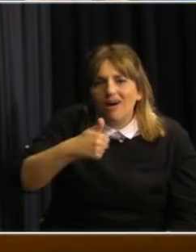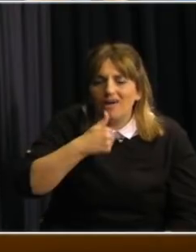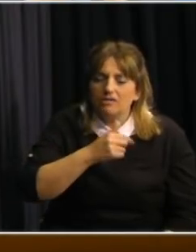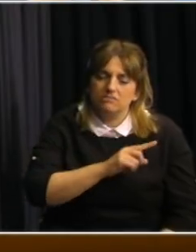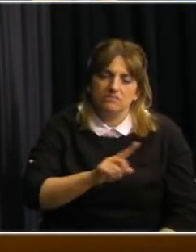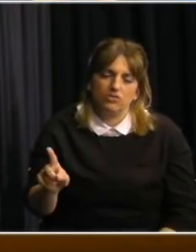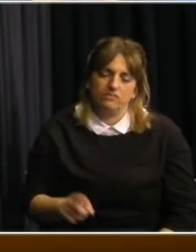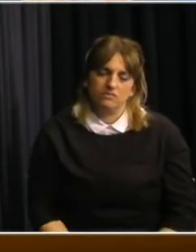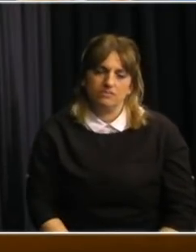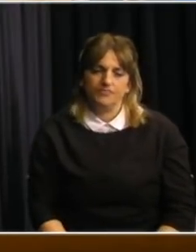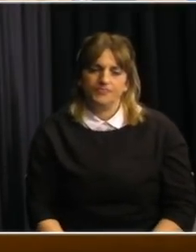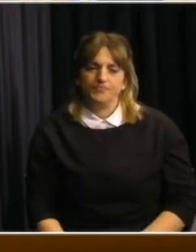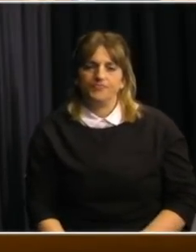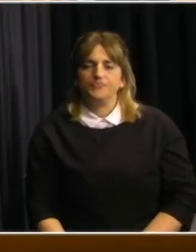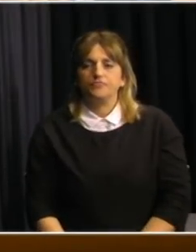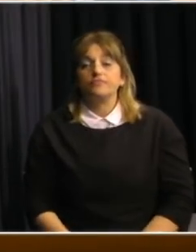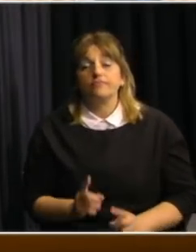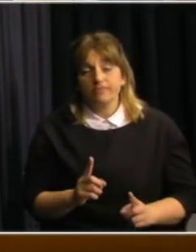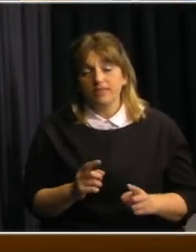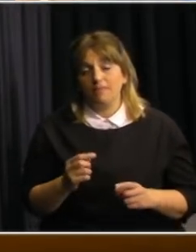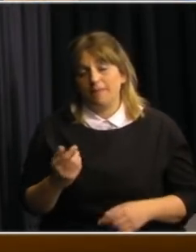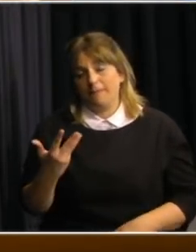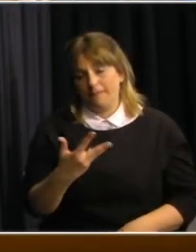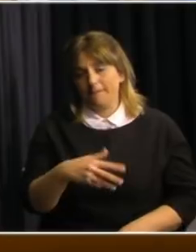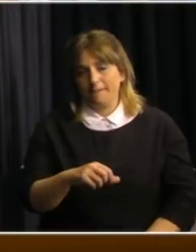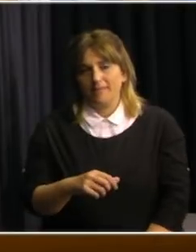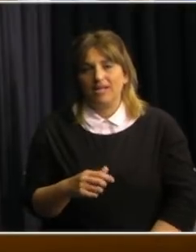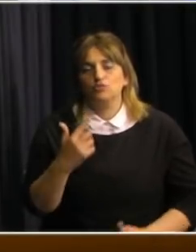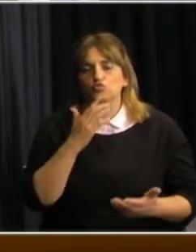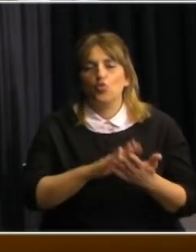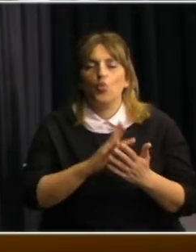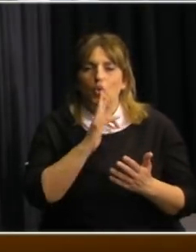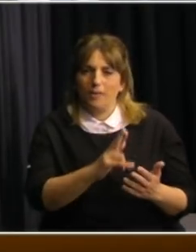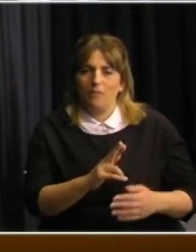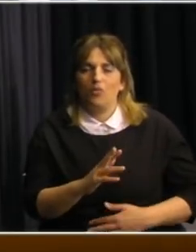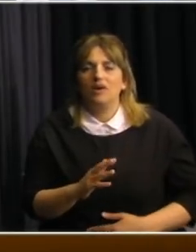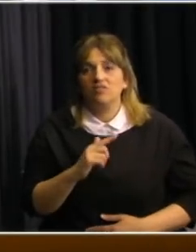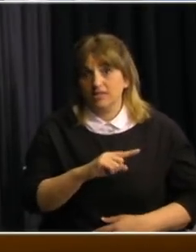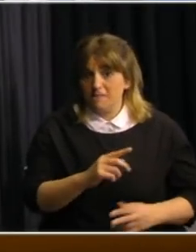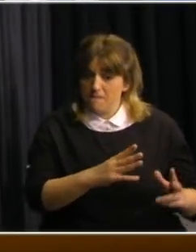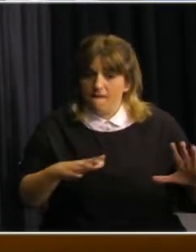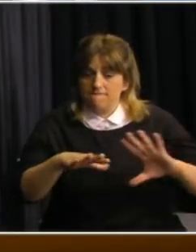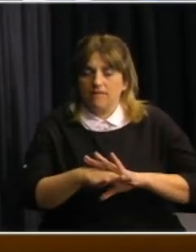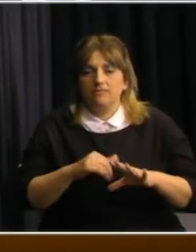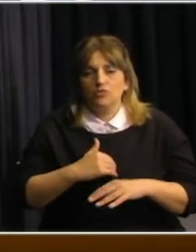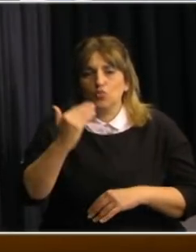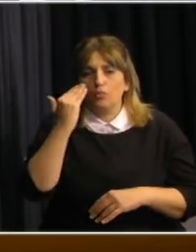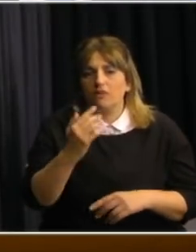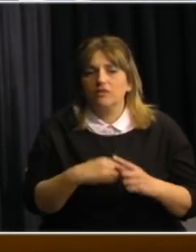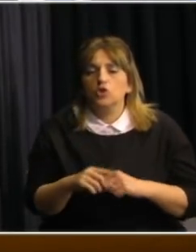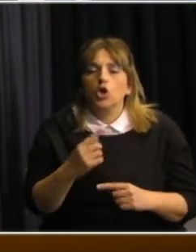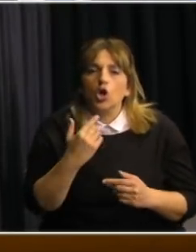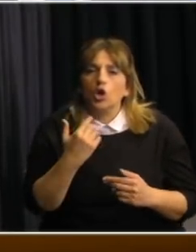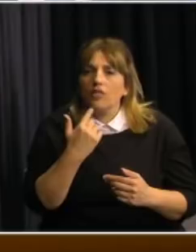no sé Rafael. Para complementar y en total línea con lo que planteaba el profesor Cohen nosotros hemos propuesto la